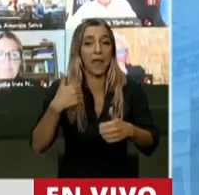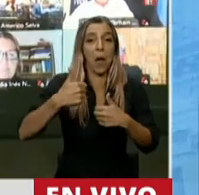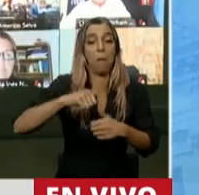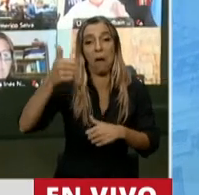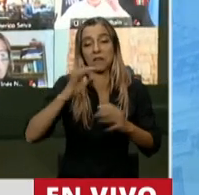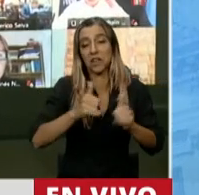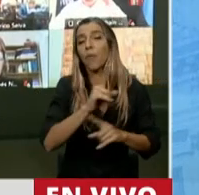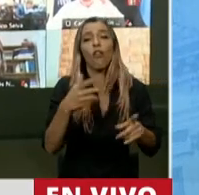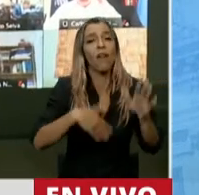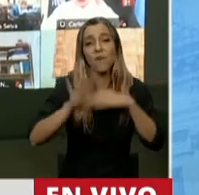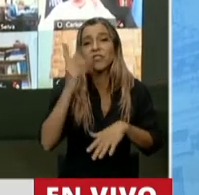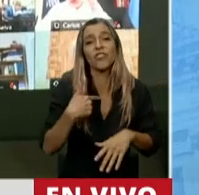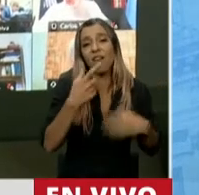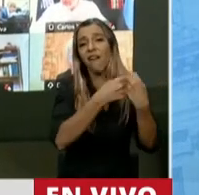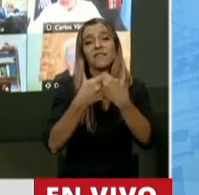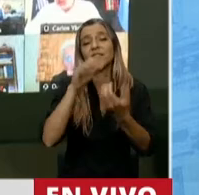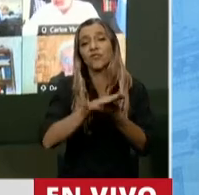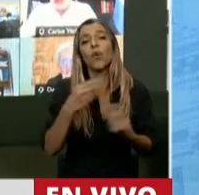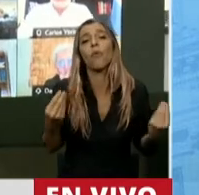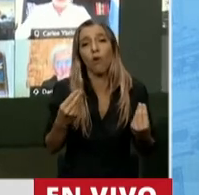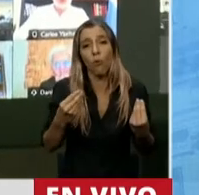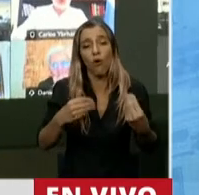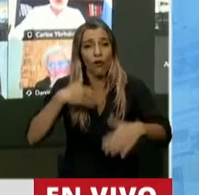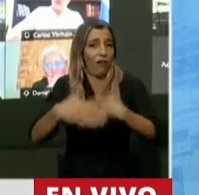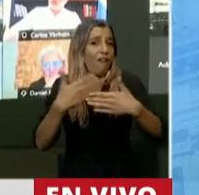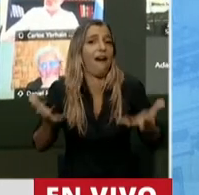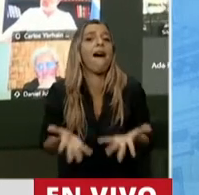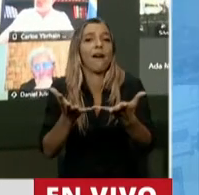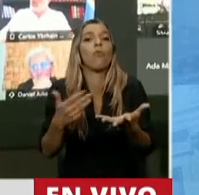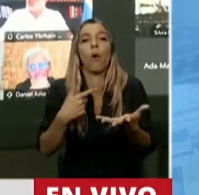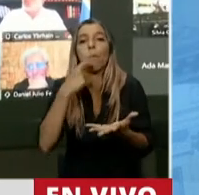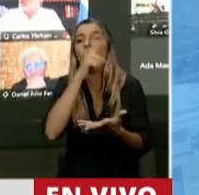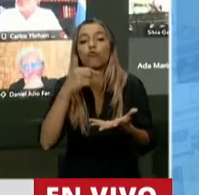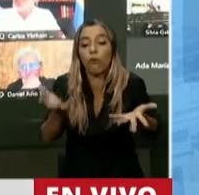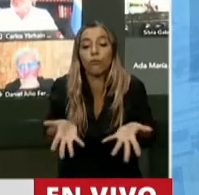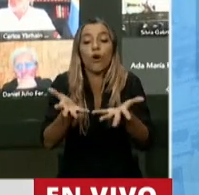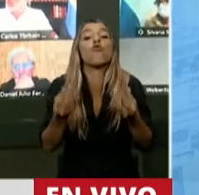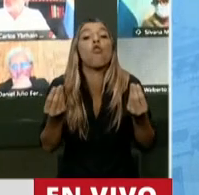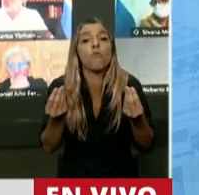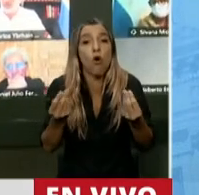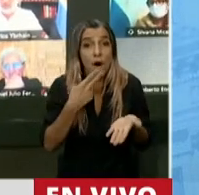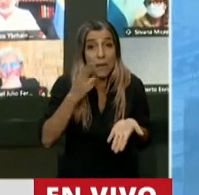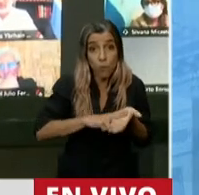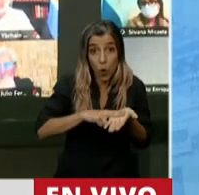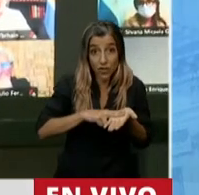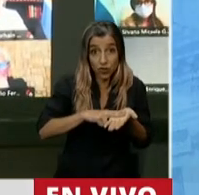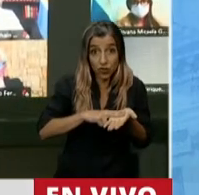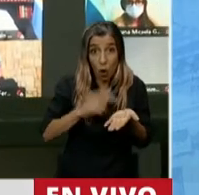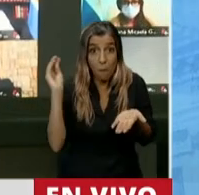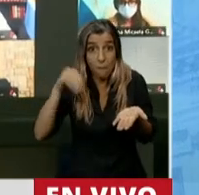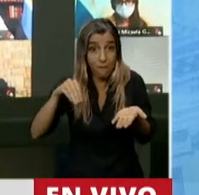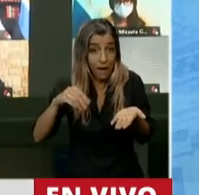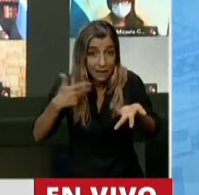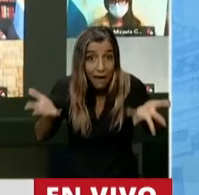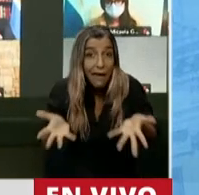creciendo, de la crisis se sale creciendo. Bueno, ¿cómo vamos a crecer? Con más impuestos les aseguro que no. Con más impuestos a los